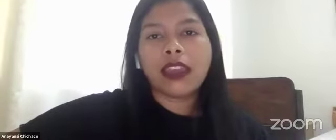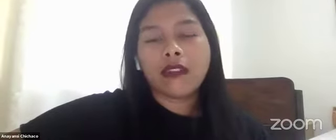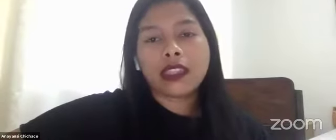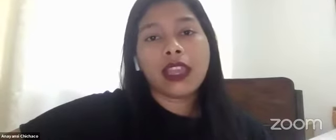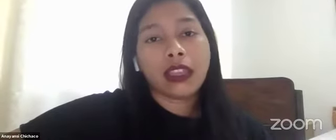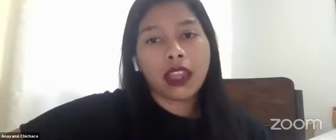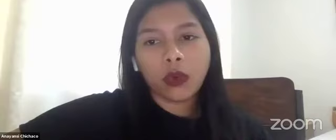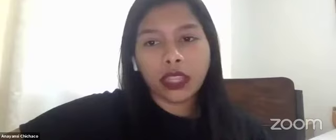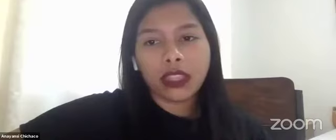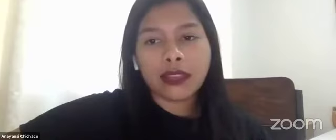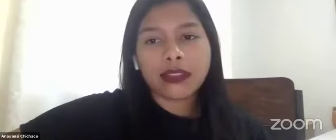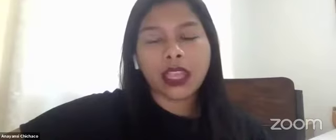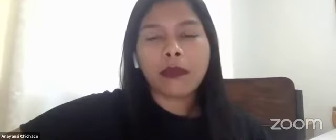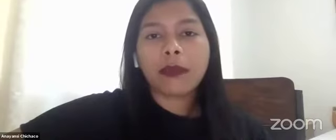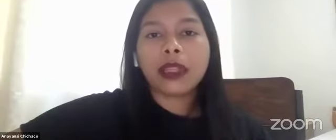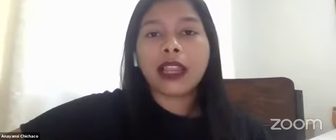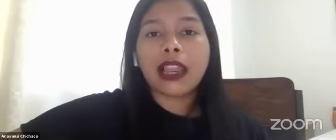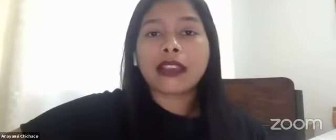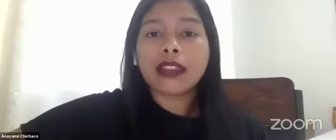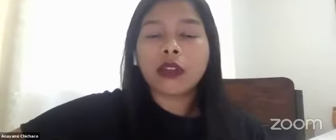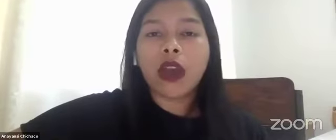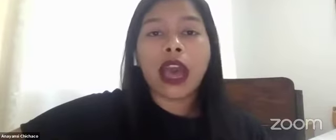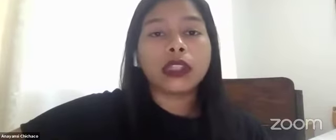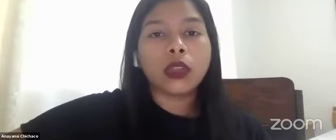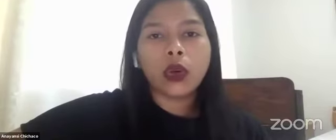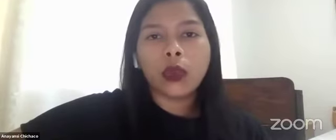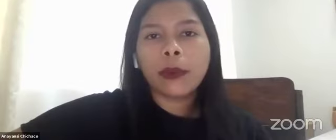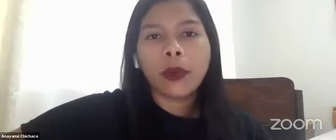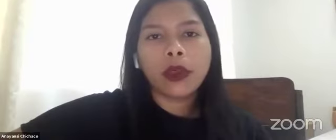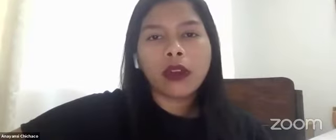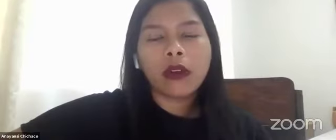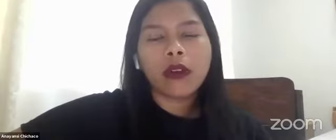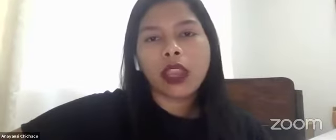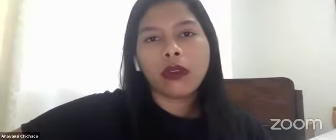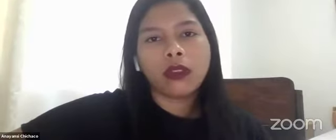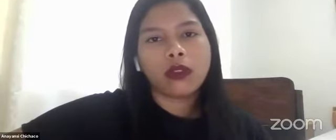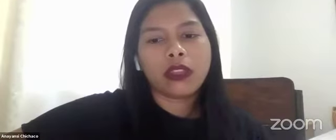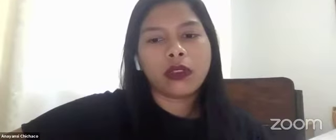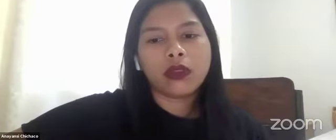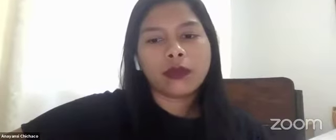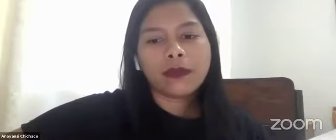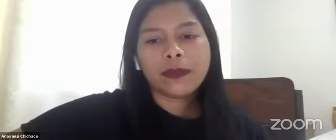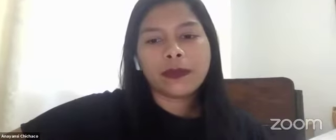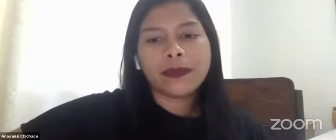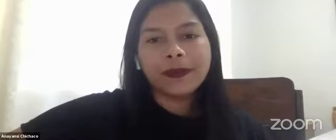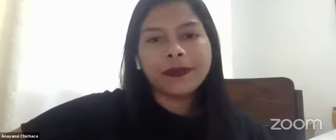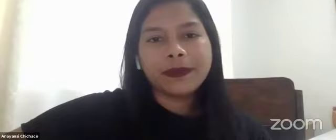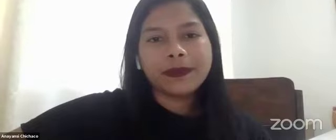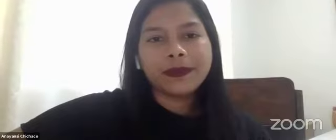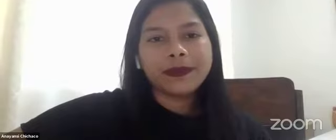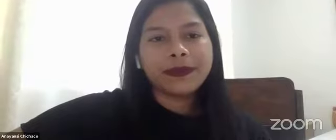historias que a veces están escondidas y permitir el acceso a todo el público en nuestros centros.